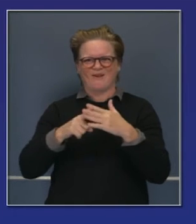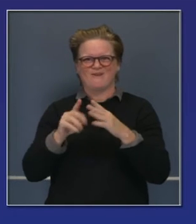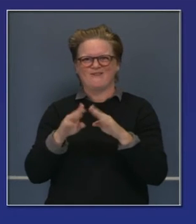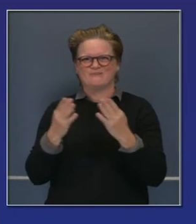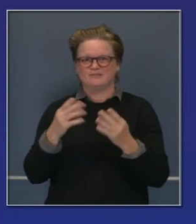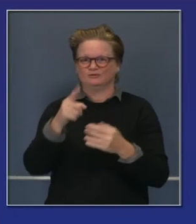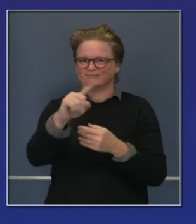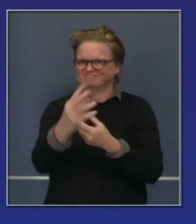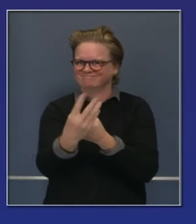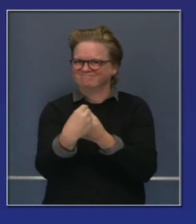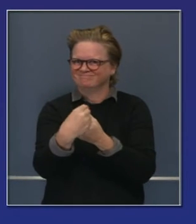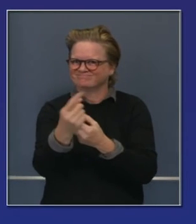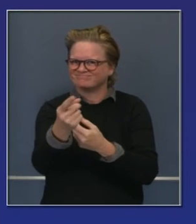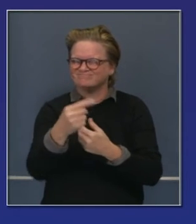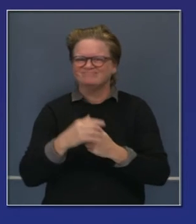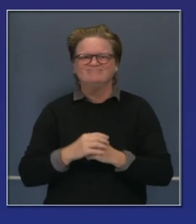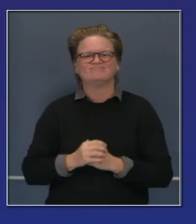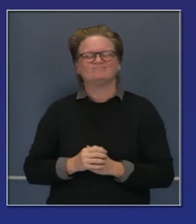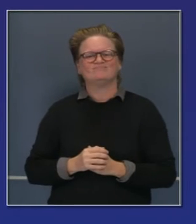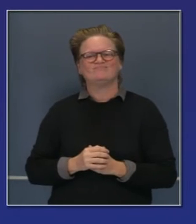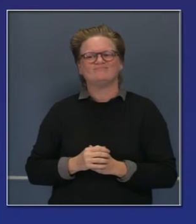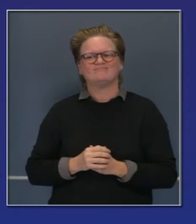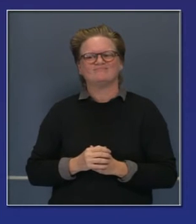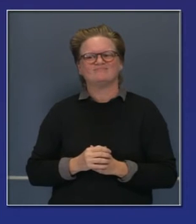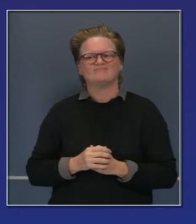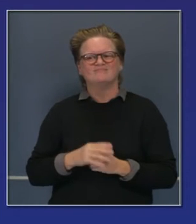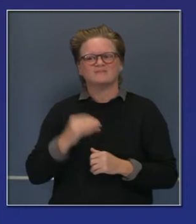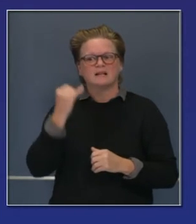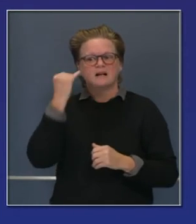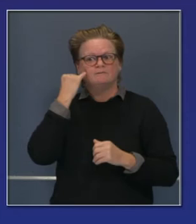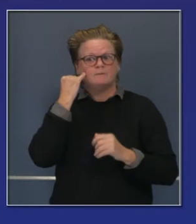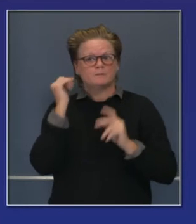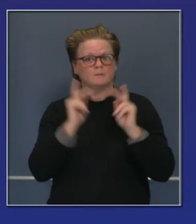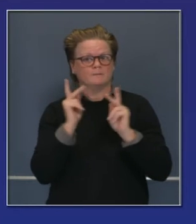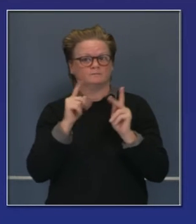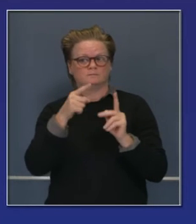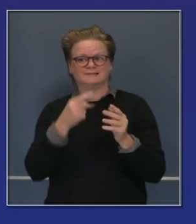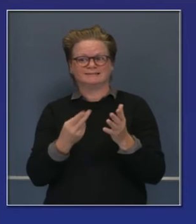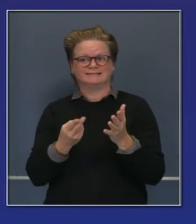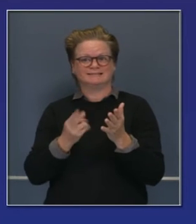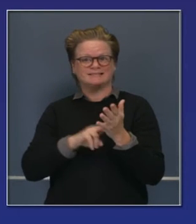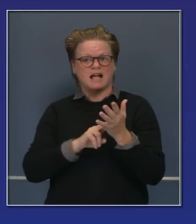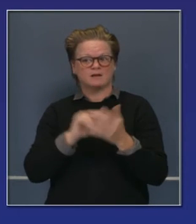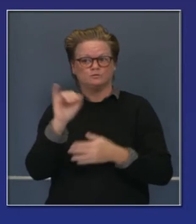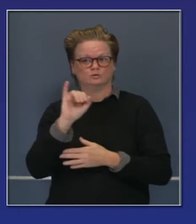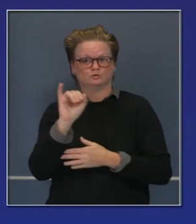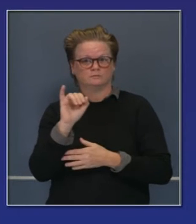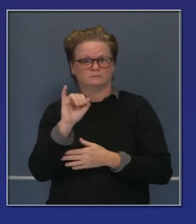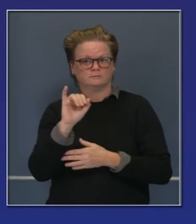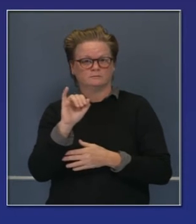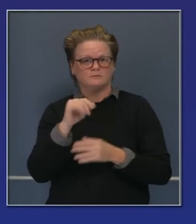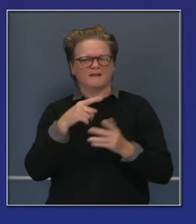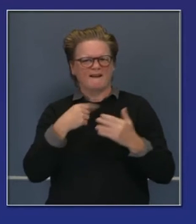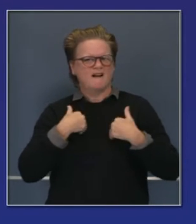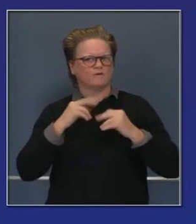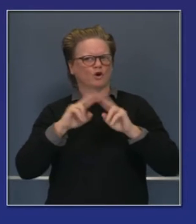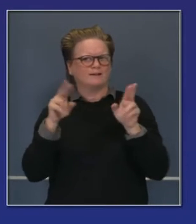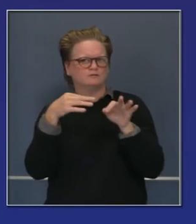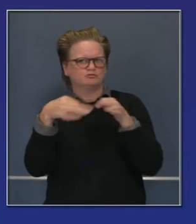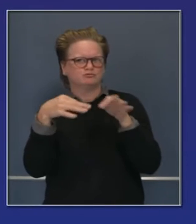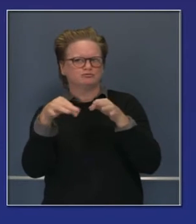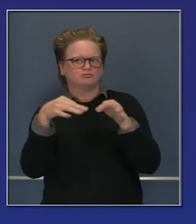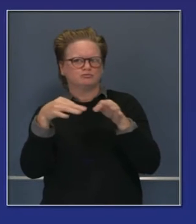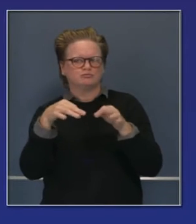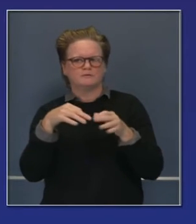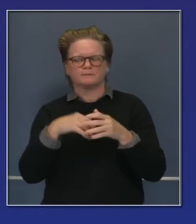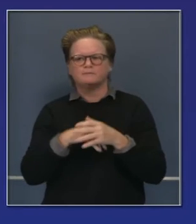usted a que hagan que otros participen, que no están cubiertos para cubrir a tantos como se pueda, para poner menos presión, no